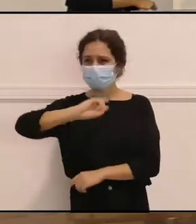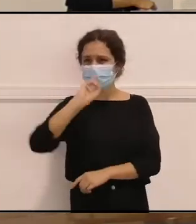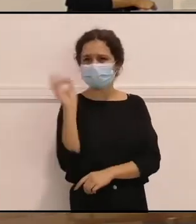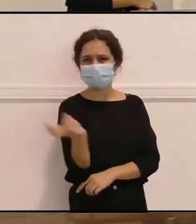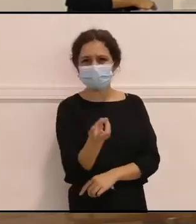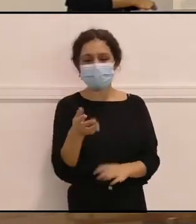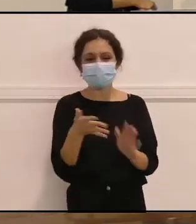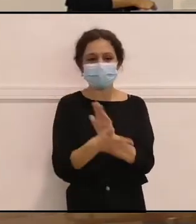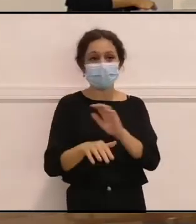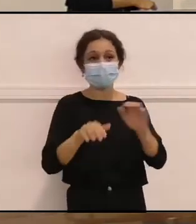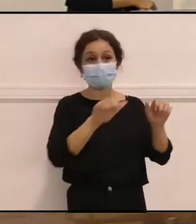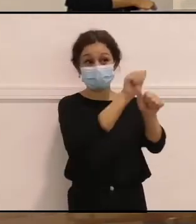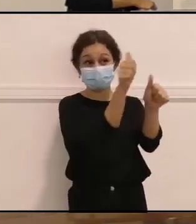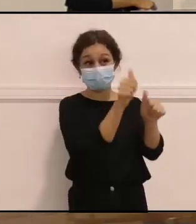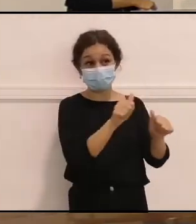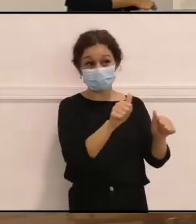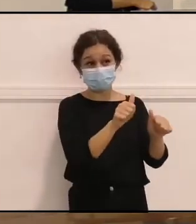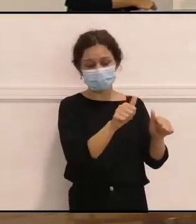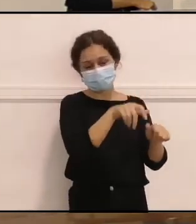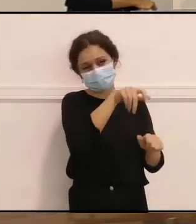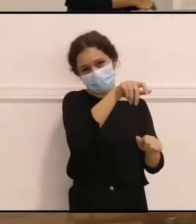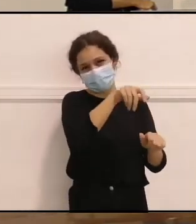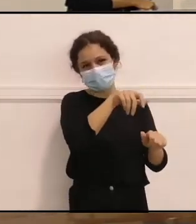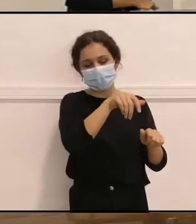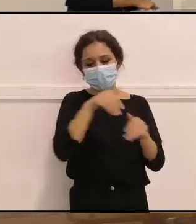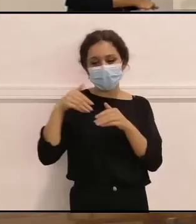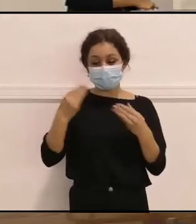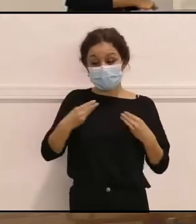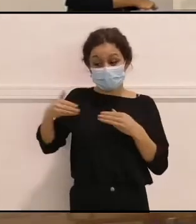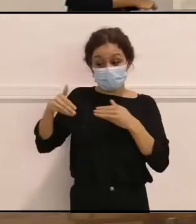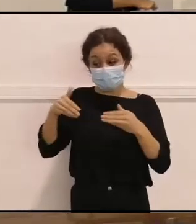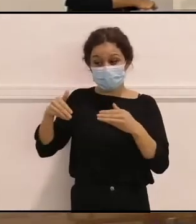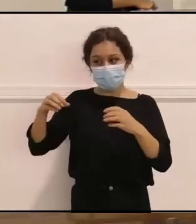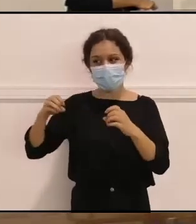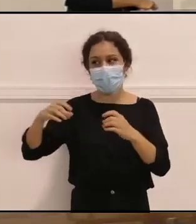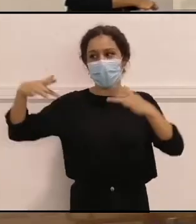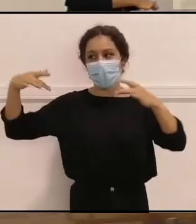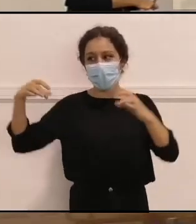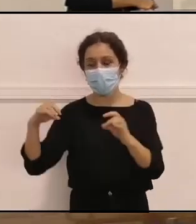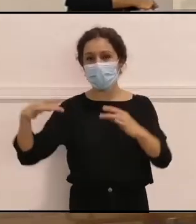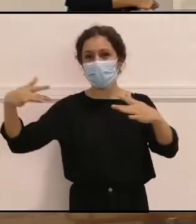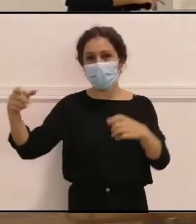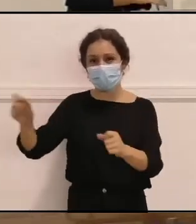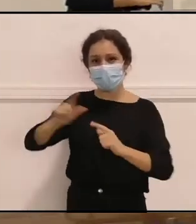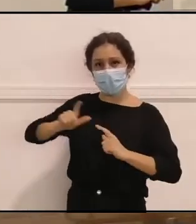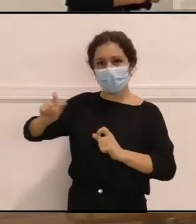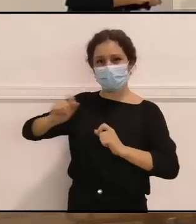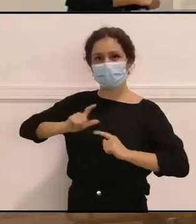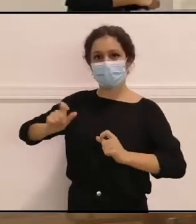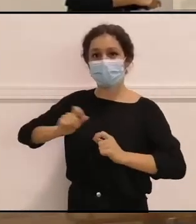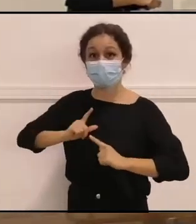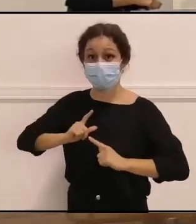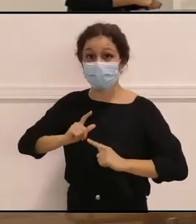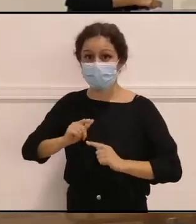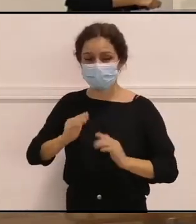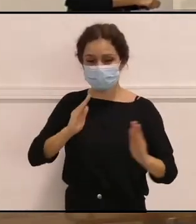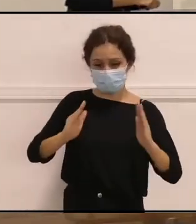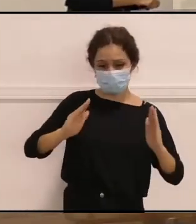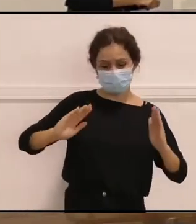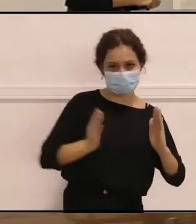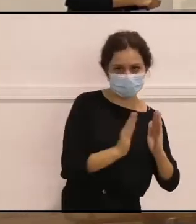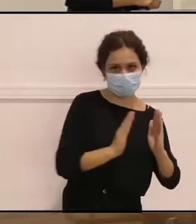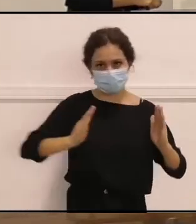iluminando el camino en determinados momentos, algunas más tiempo, otras menos, ¿no? Pero también, para mí, ha sido,